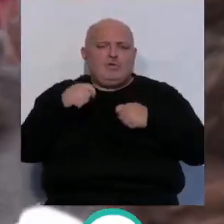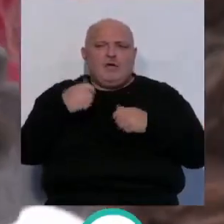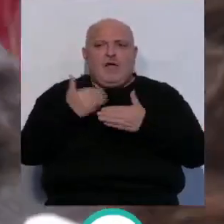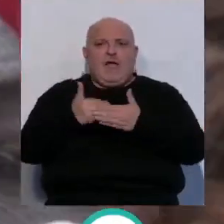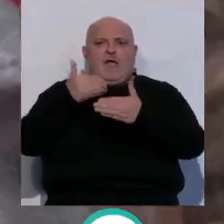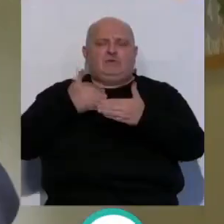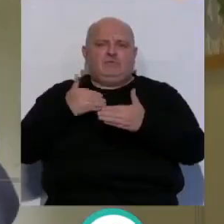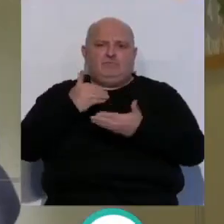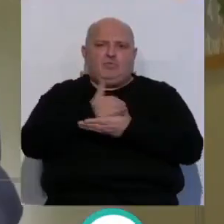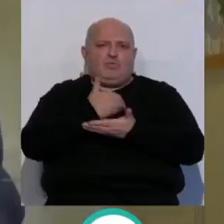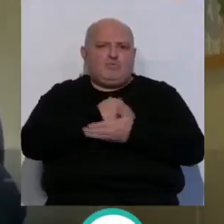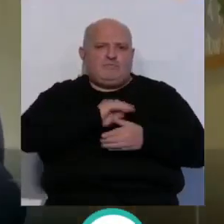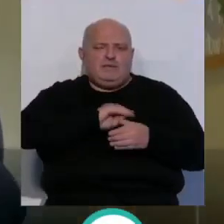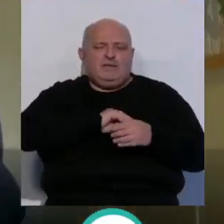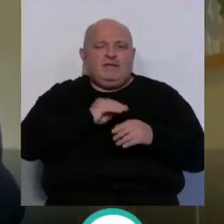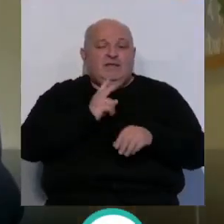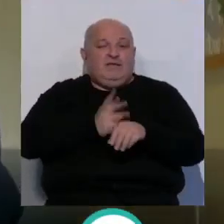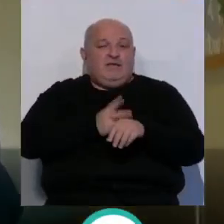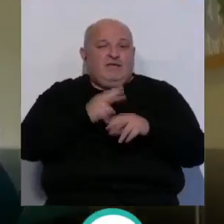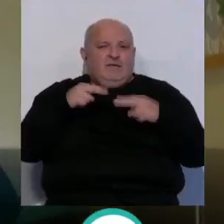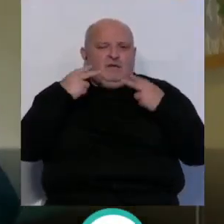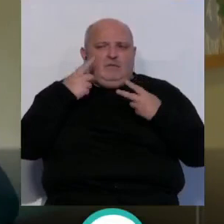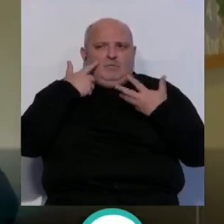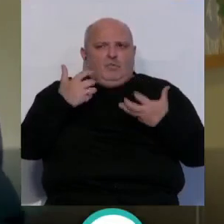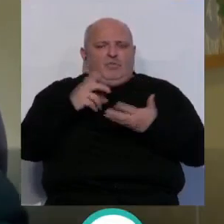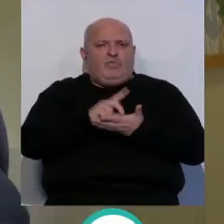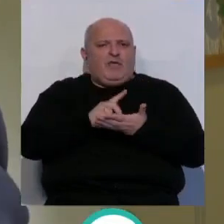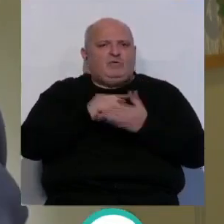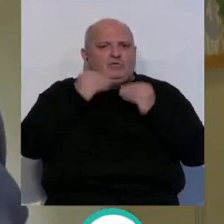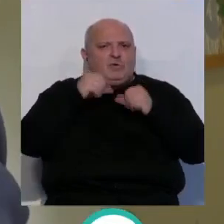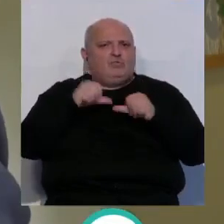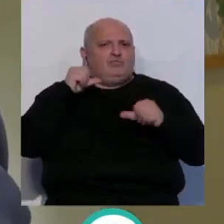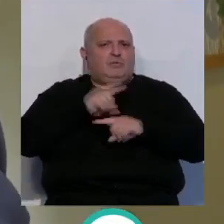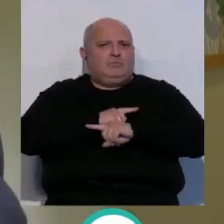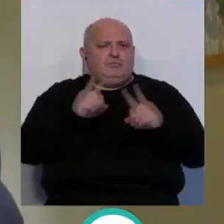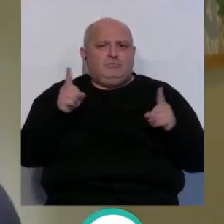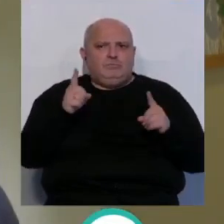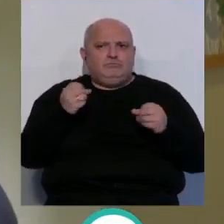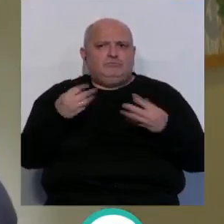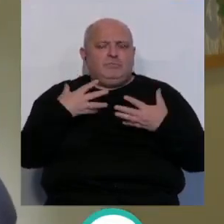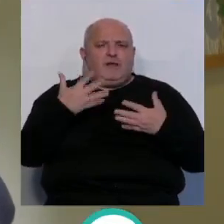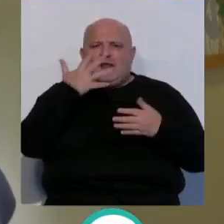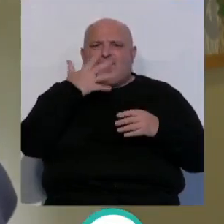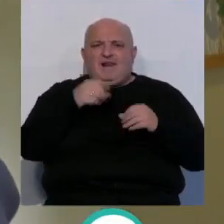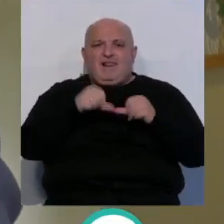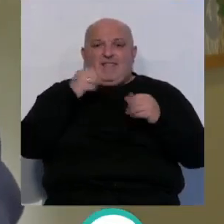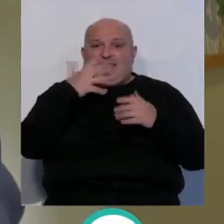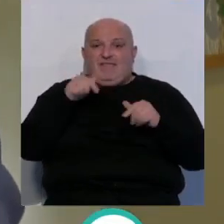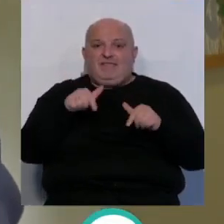antes de la pandemia. También que la hostelería se están barajando datos históricos, es decir, que no se conocían en el Carnaval de Cádiz